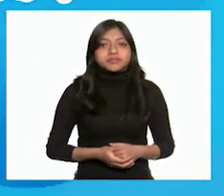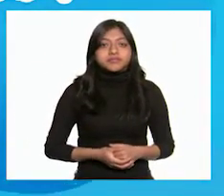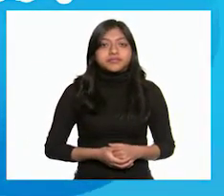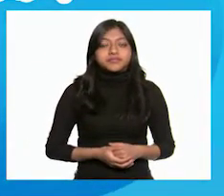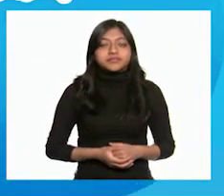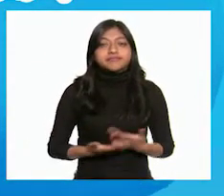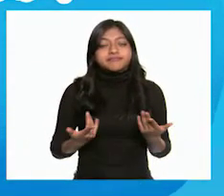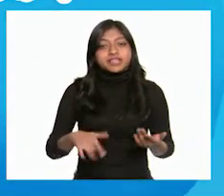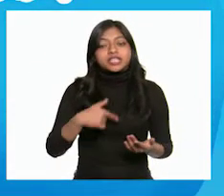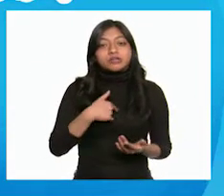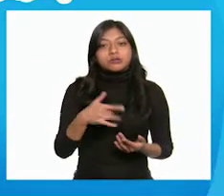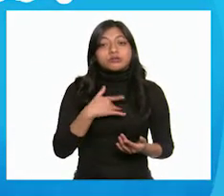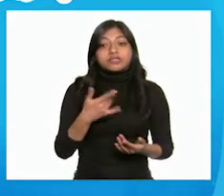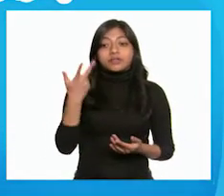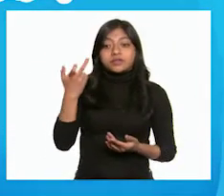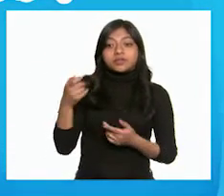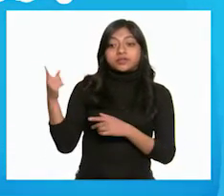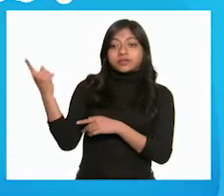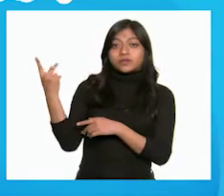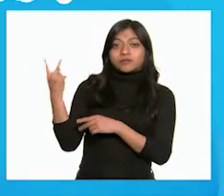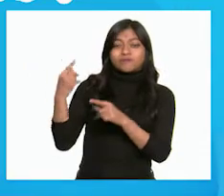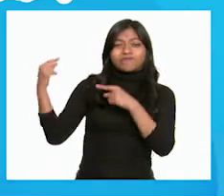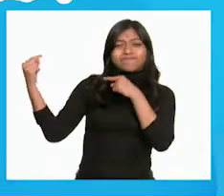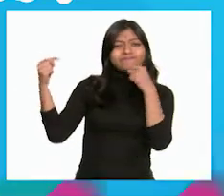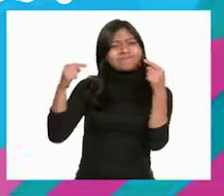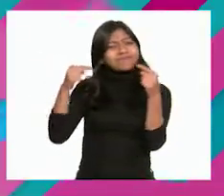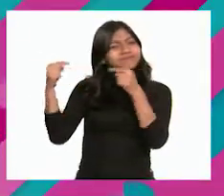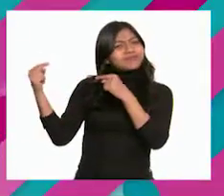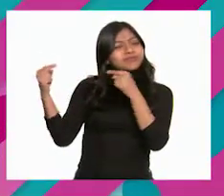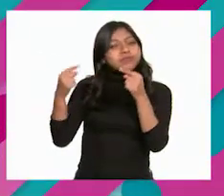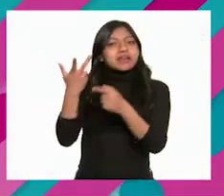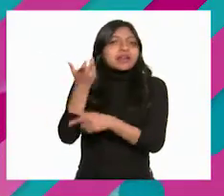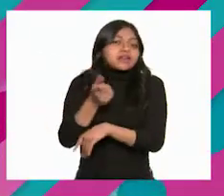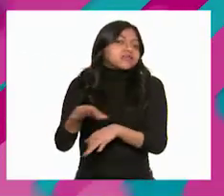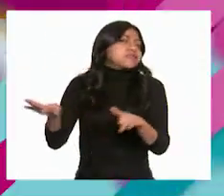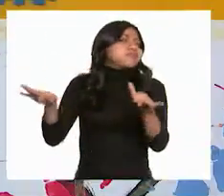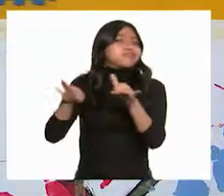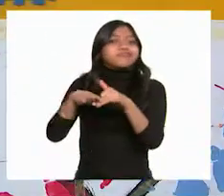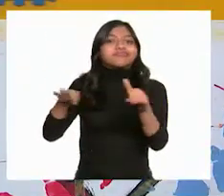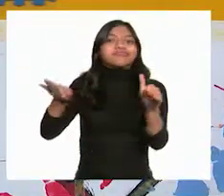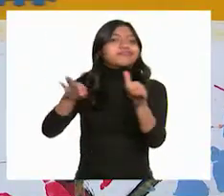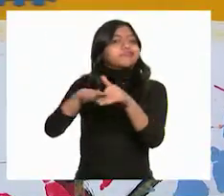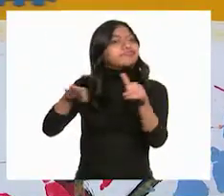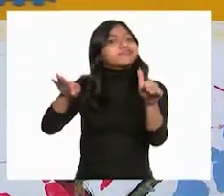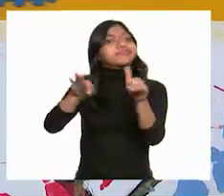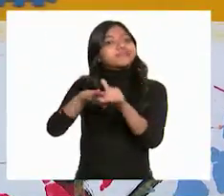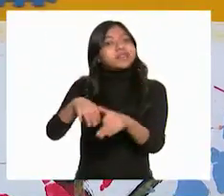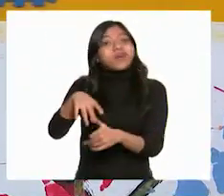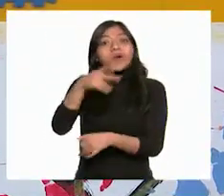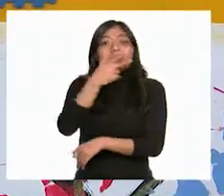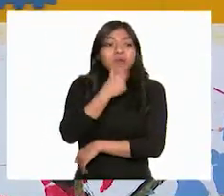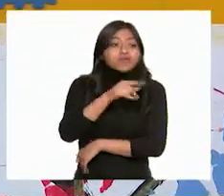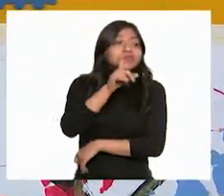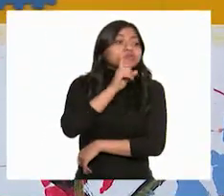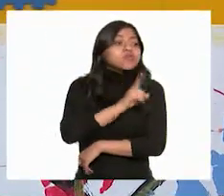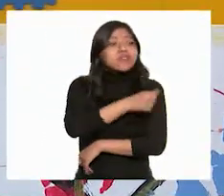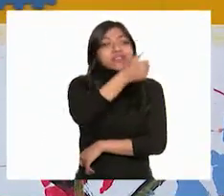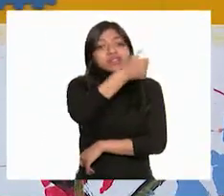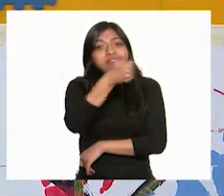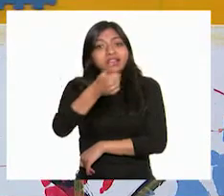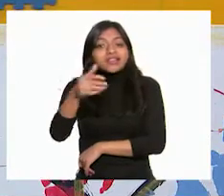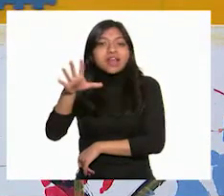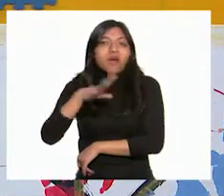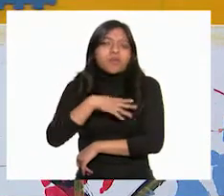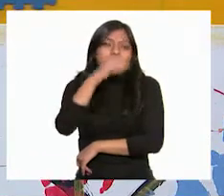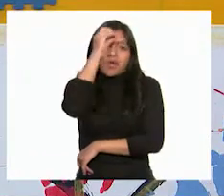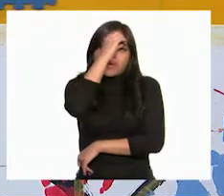que en esta situación pues son situaciones que pasan muy seguido y es que todas y todos pues tenemos